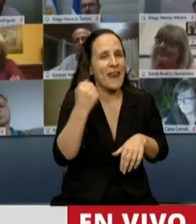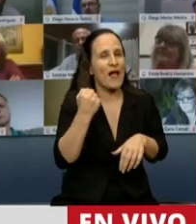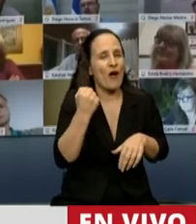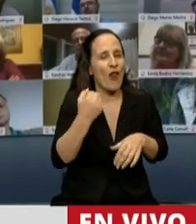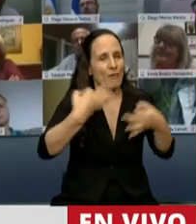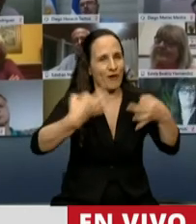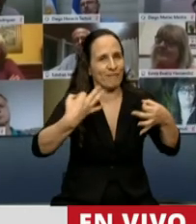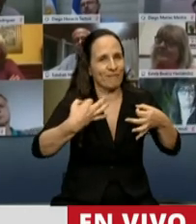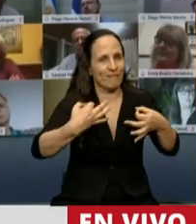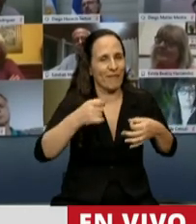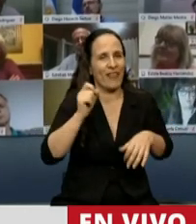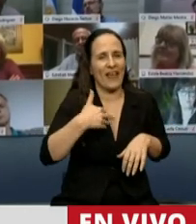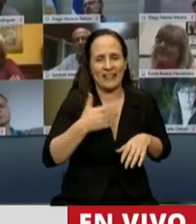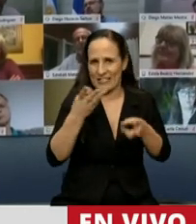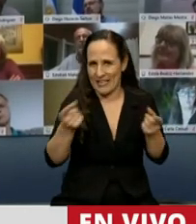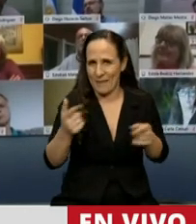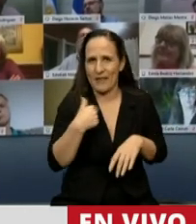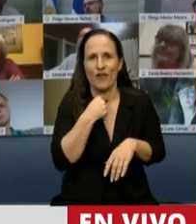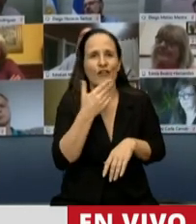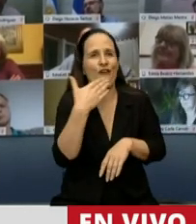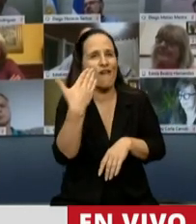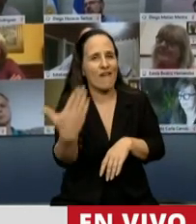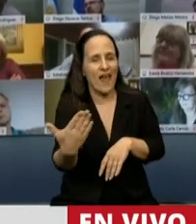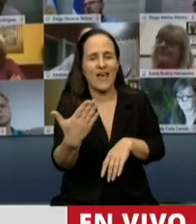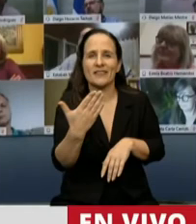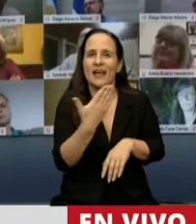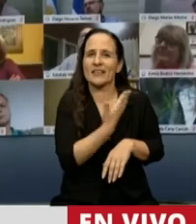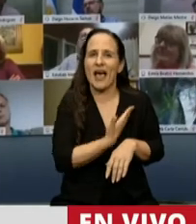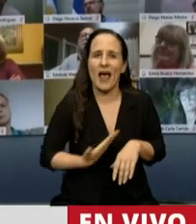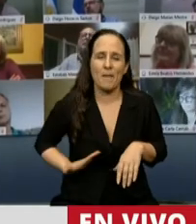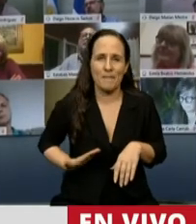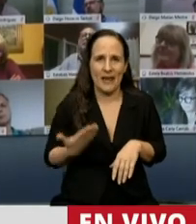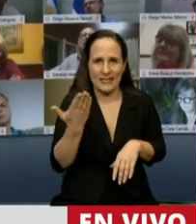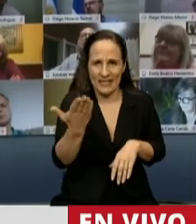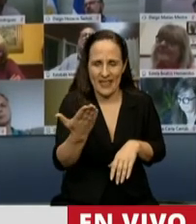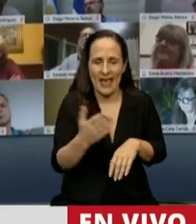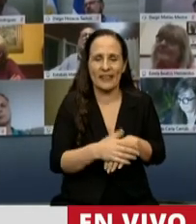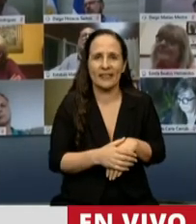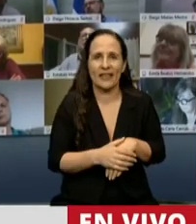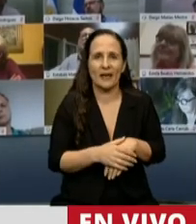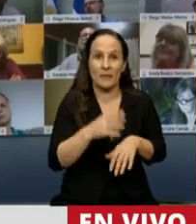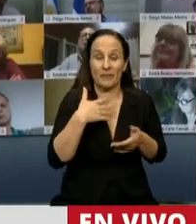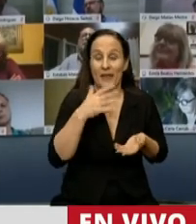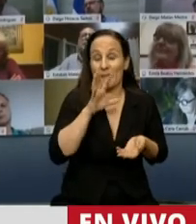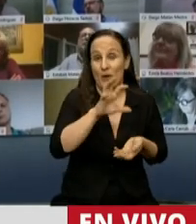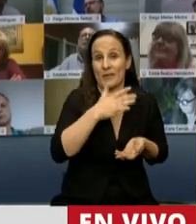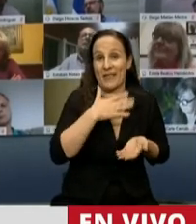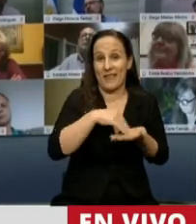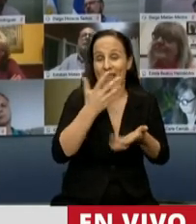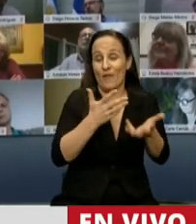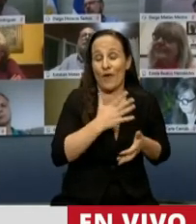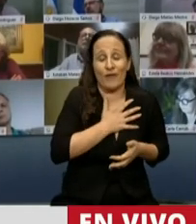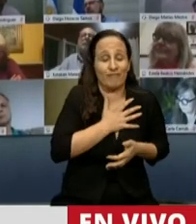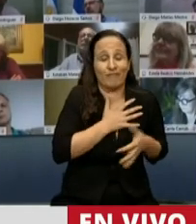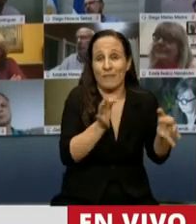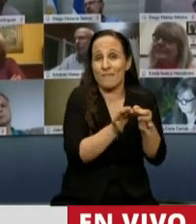Con esto termino. Quiero agradecer realmente al presidente, en nombre de todo el pueblo fueguino, para nosotros Malvinas